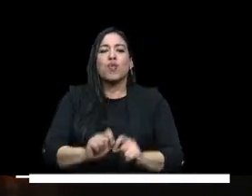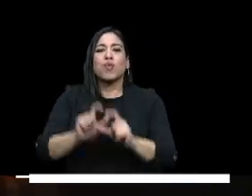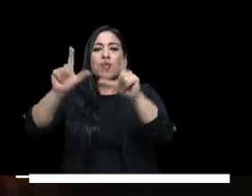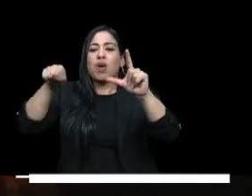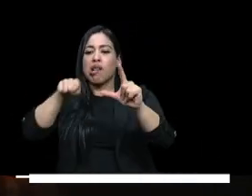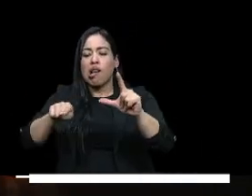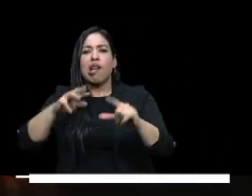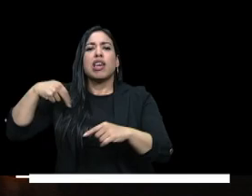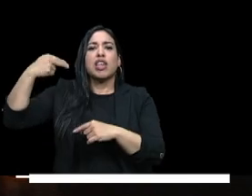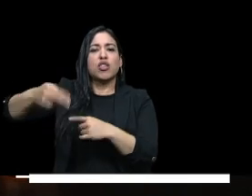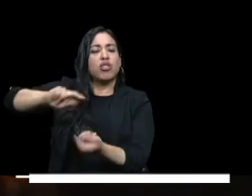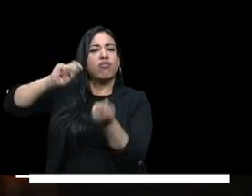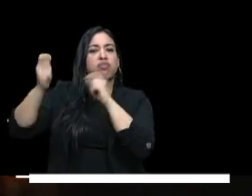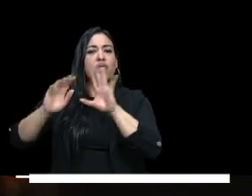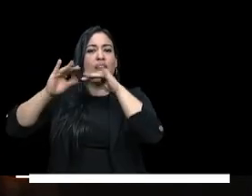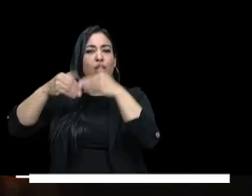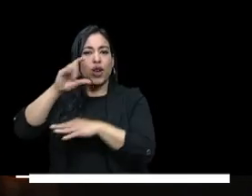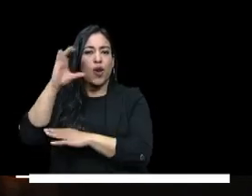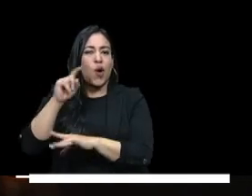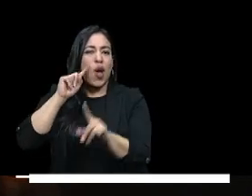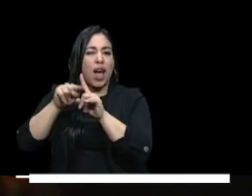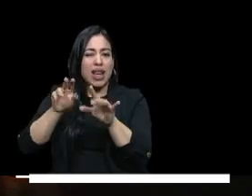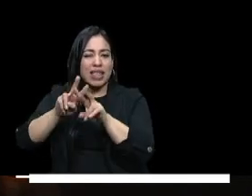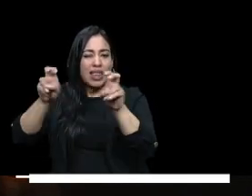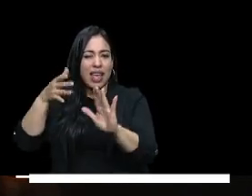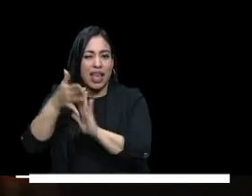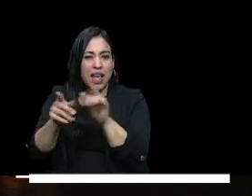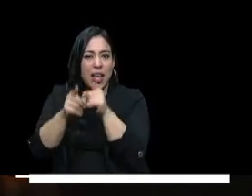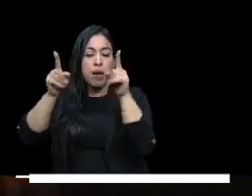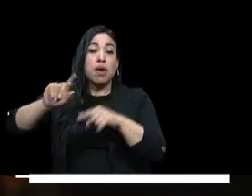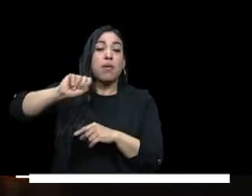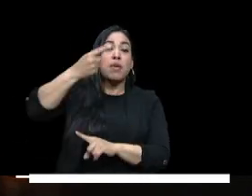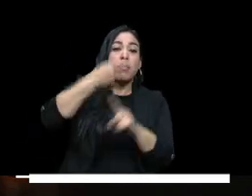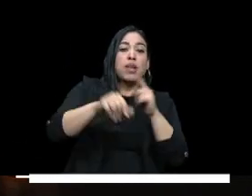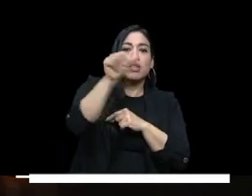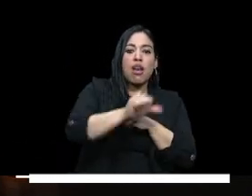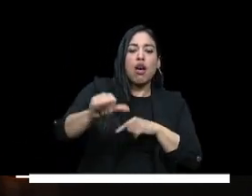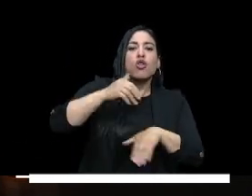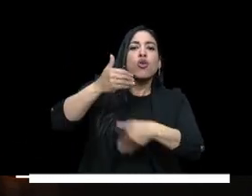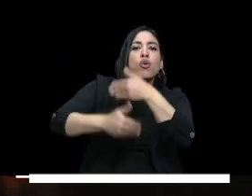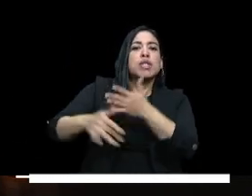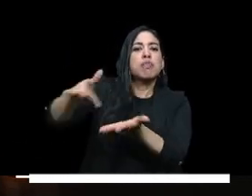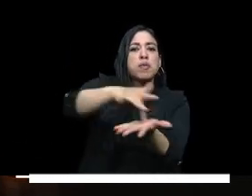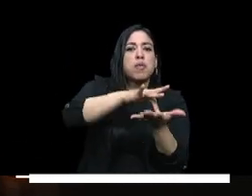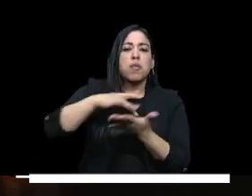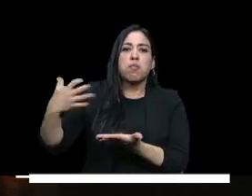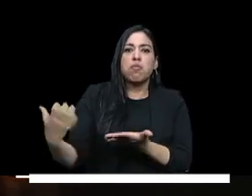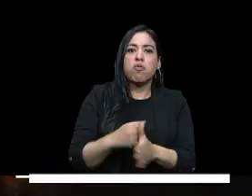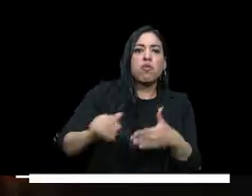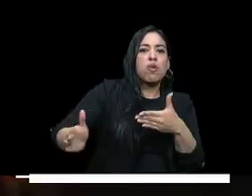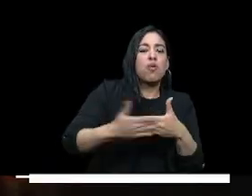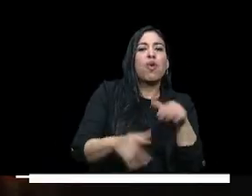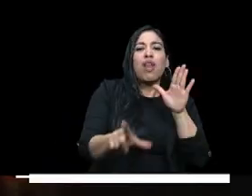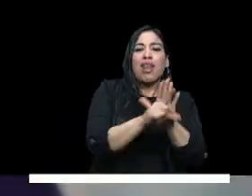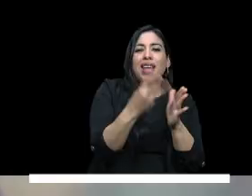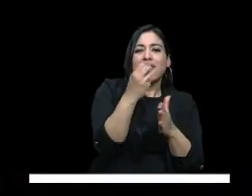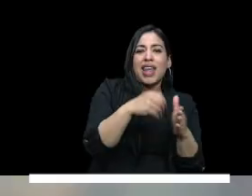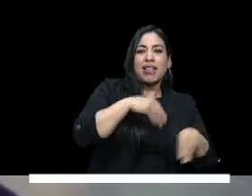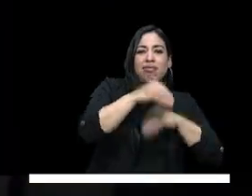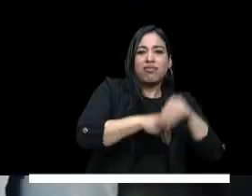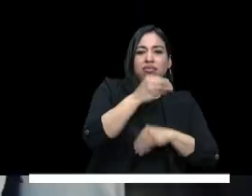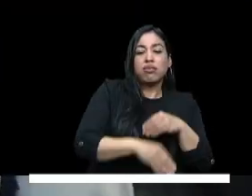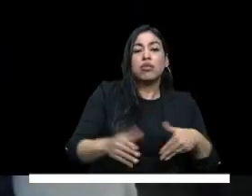reescribamos la historia de la educación en Colombia el primero de agosto cerramos el proceso de participación ciudadana para la ley estatutaria